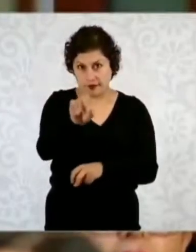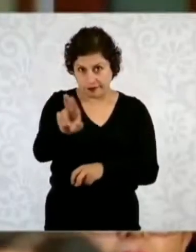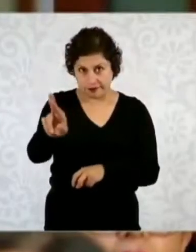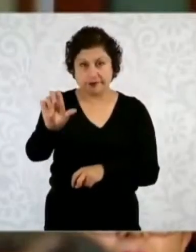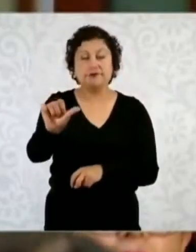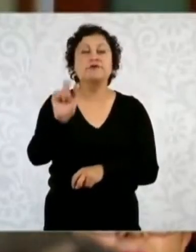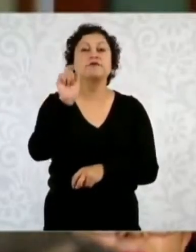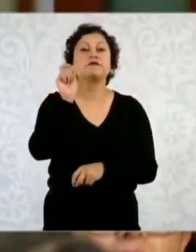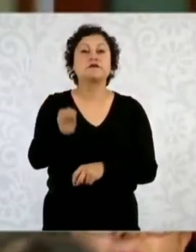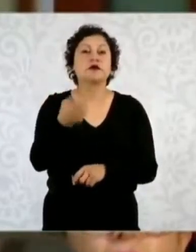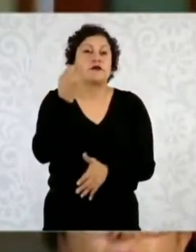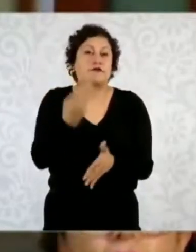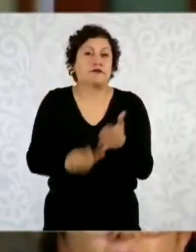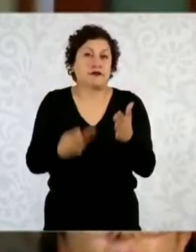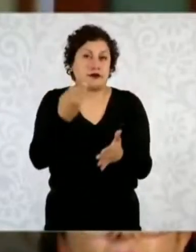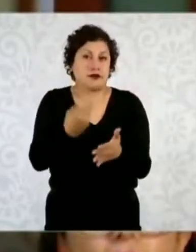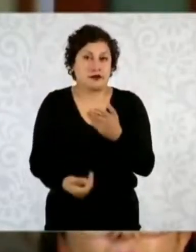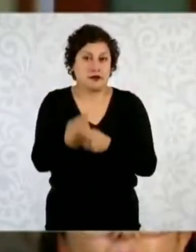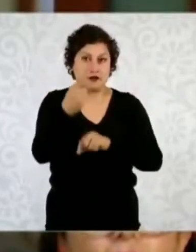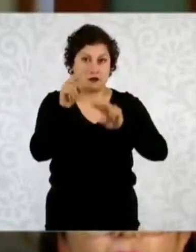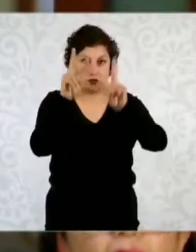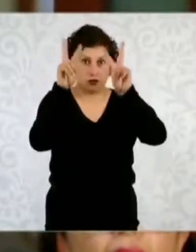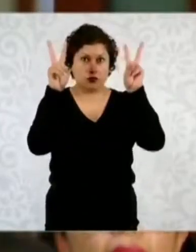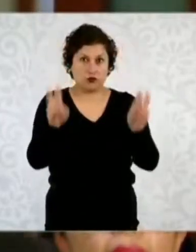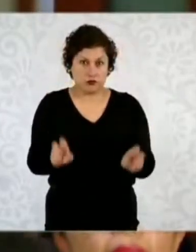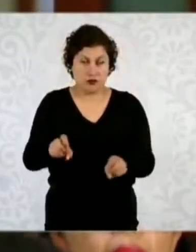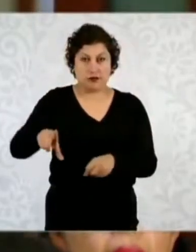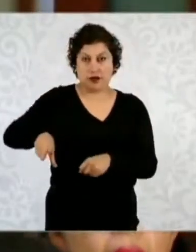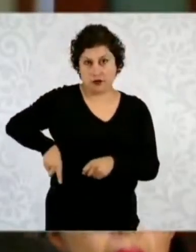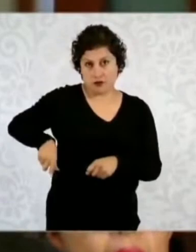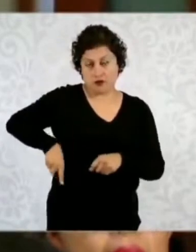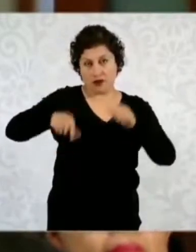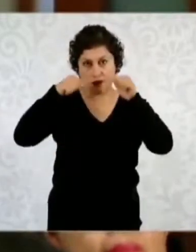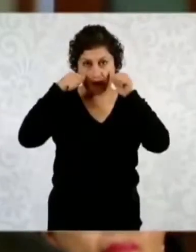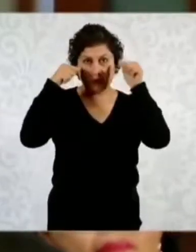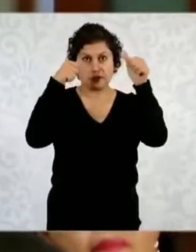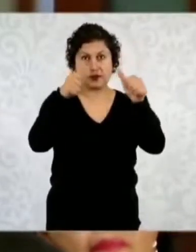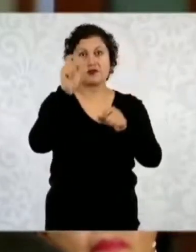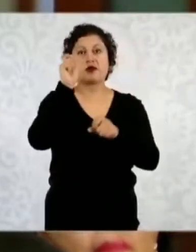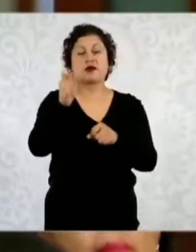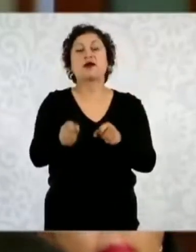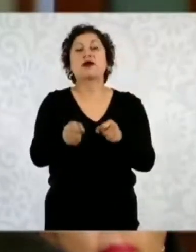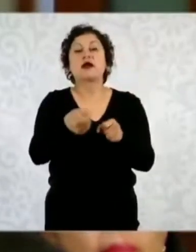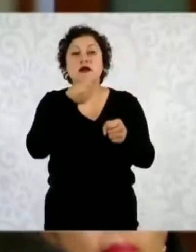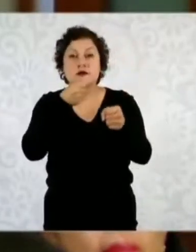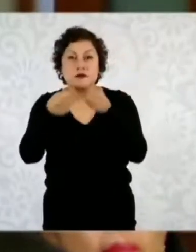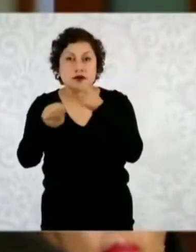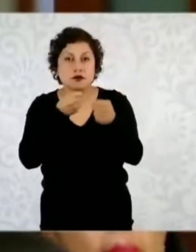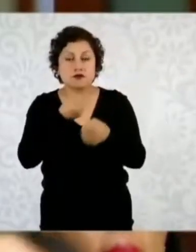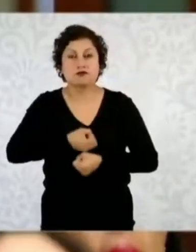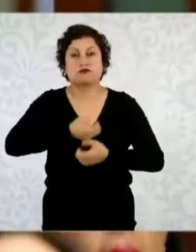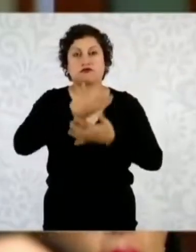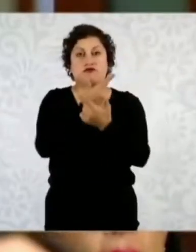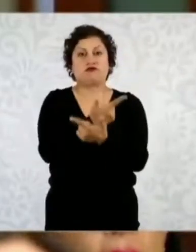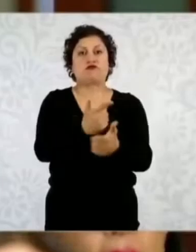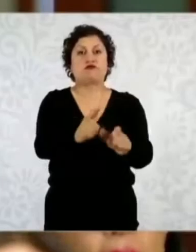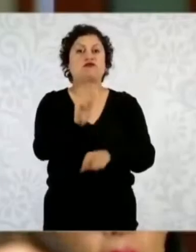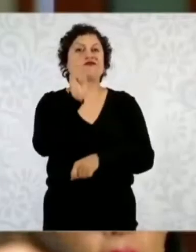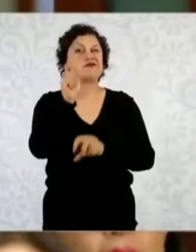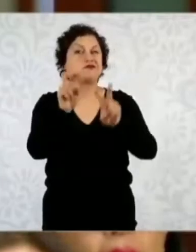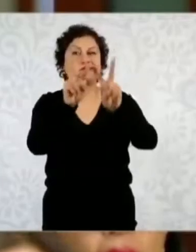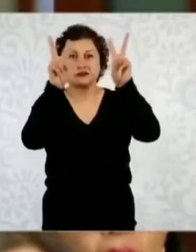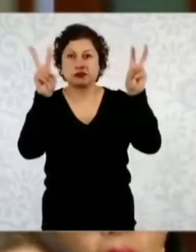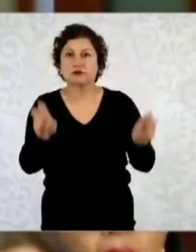Una de las asignaturas pendientes que tiene el Estado mexicano con la libertad de expresión y el gremio periodístico son los asesinatos